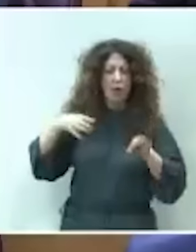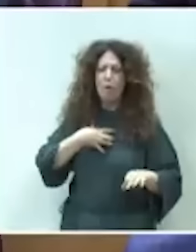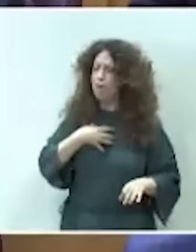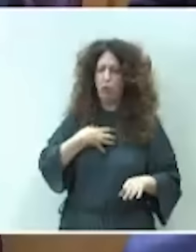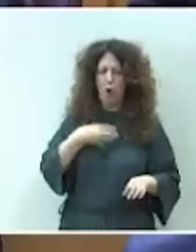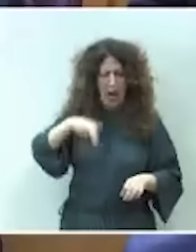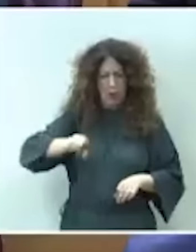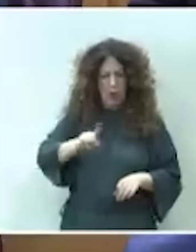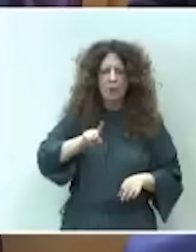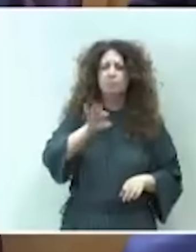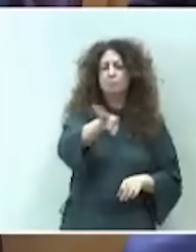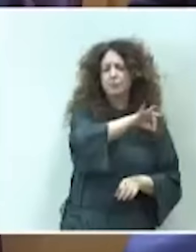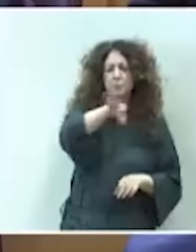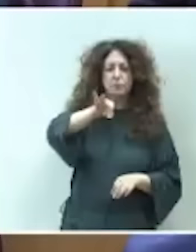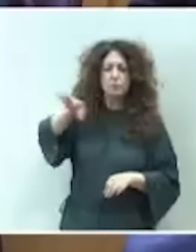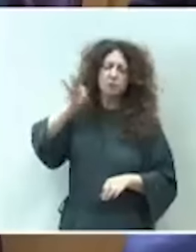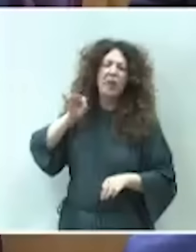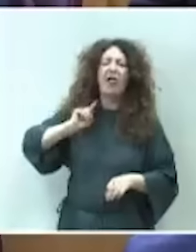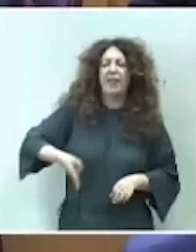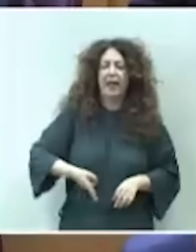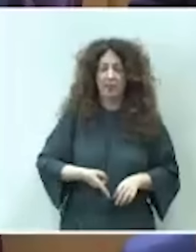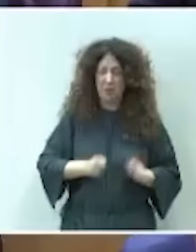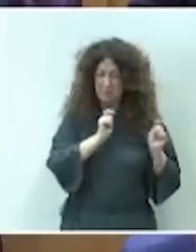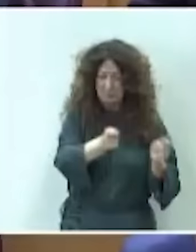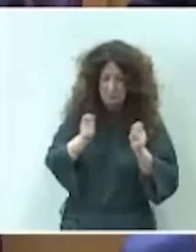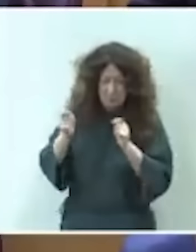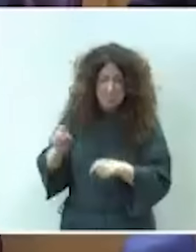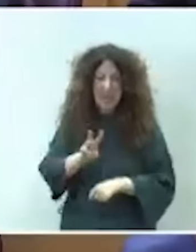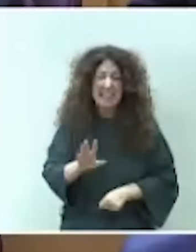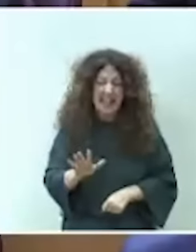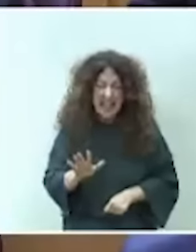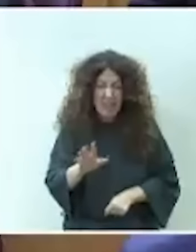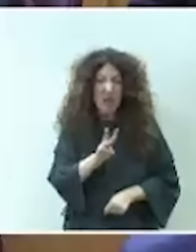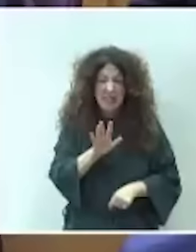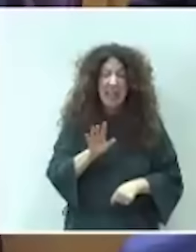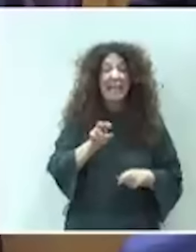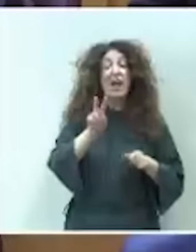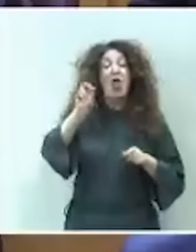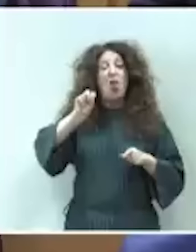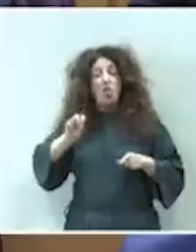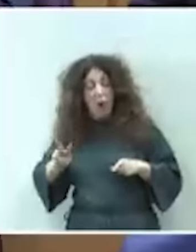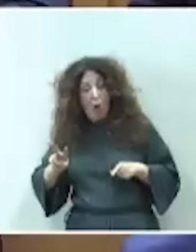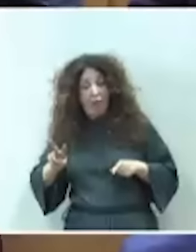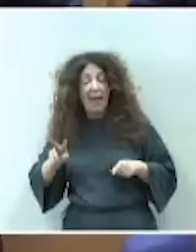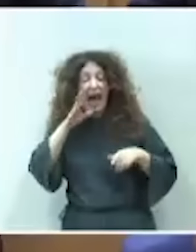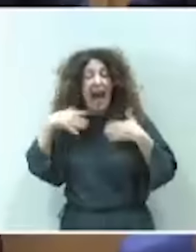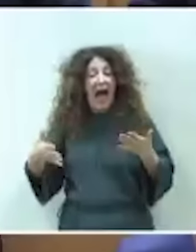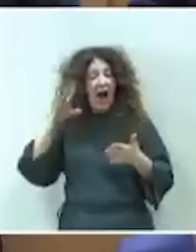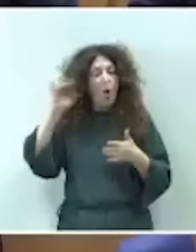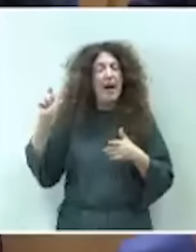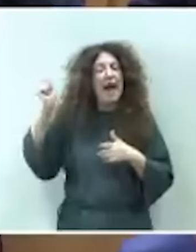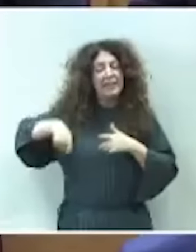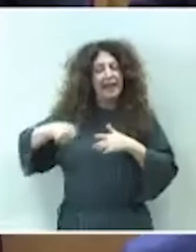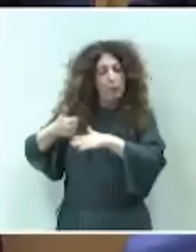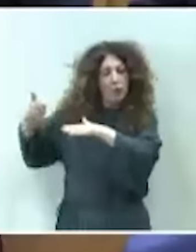en estos puestos directivos, a 35, de los cuales, de esos 35, 12 están siendo investigados por el Tribunal Supremo en estos momentos,